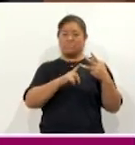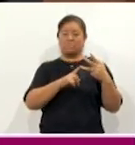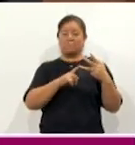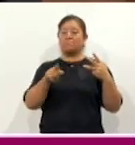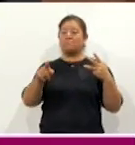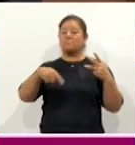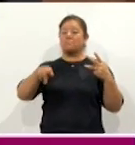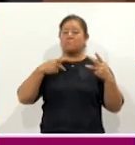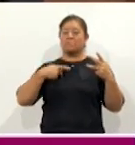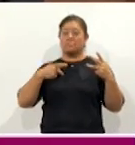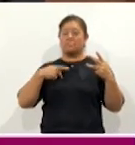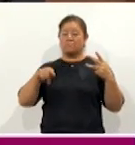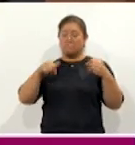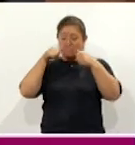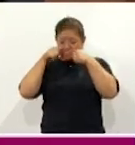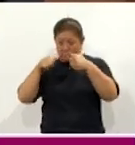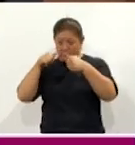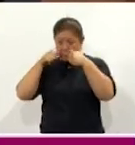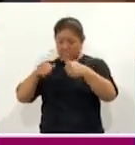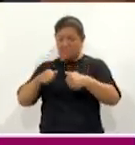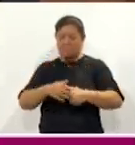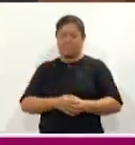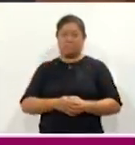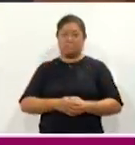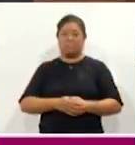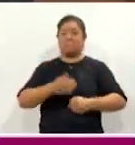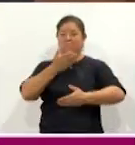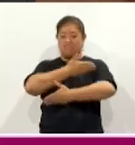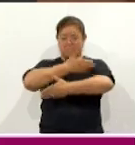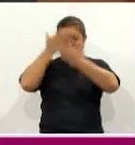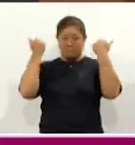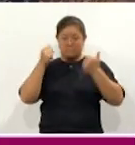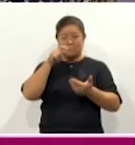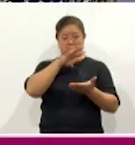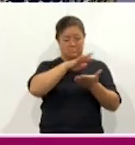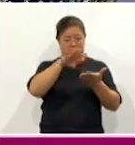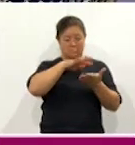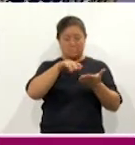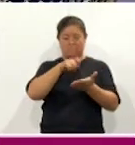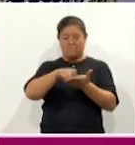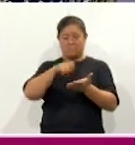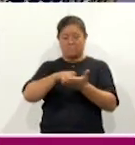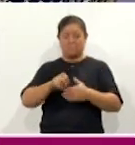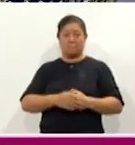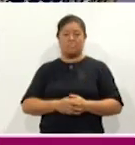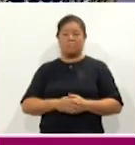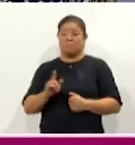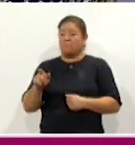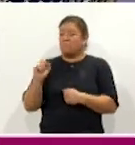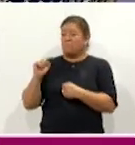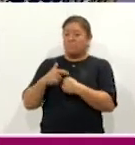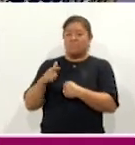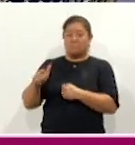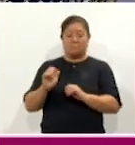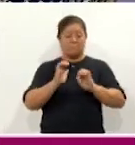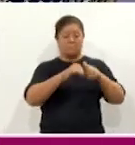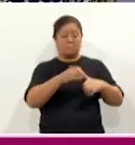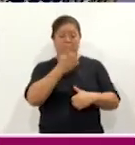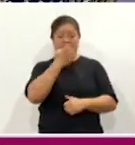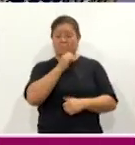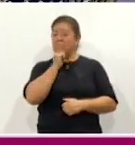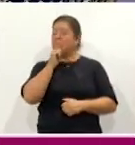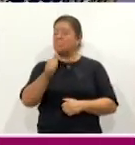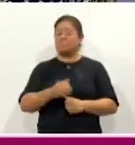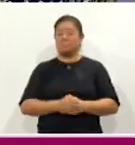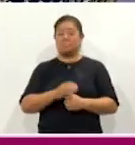atender a aquellas personas que no saben leer y escribir, que por alguna razón nunca ingresaron al sistema escolarizado, no